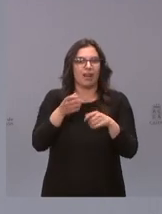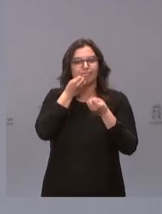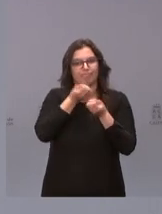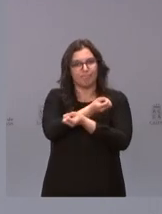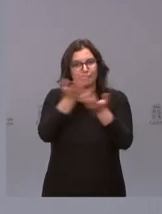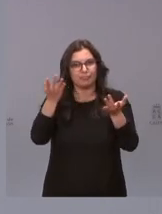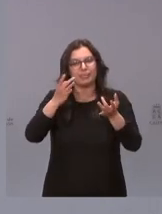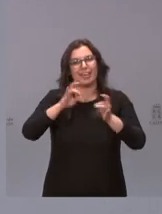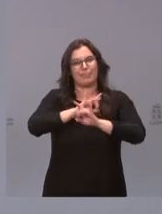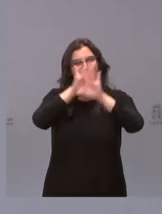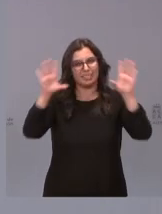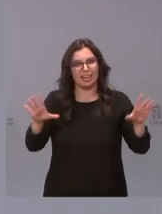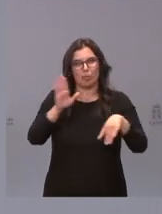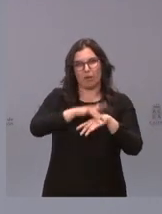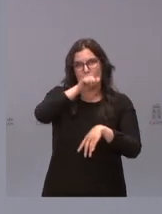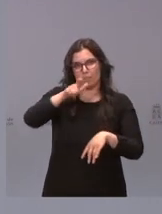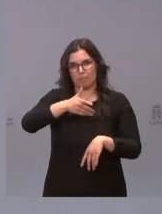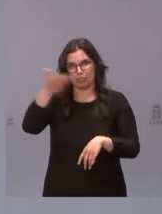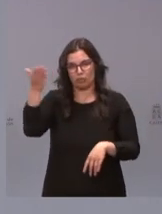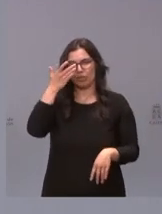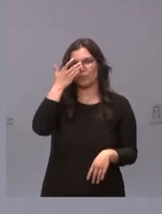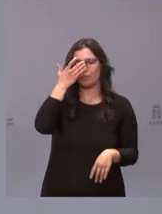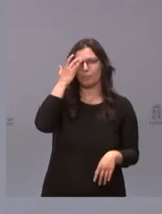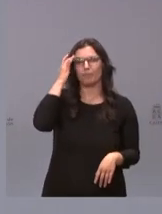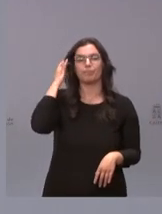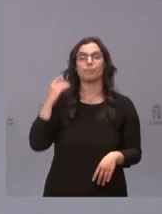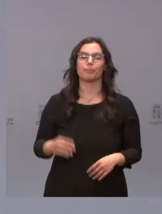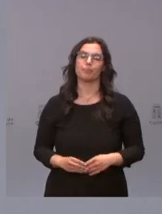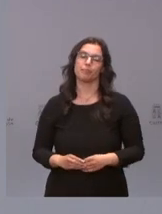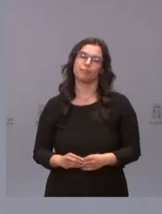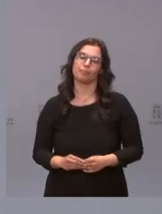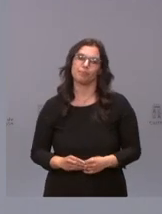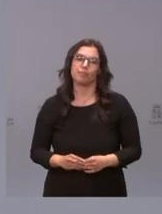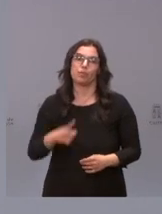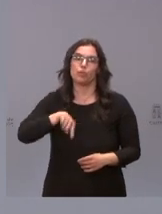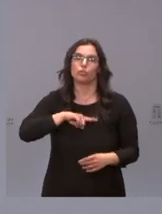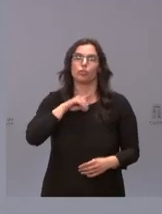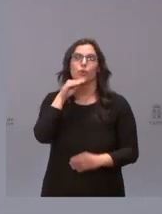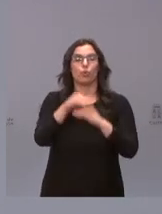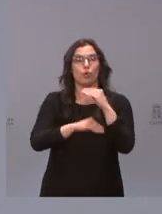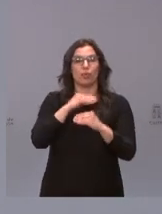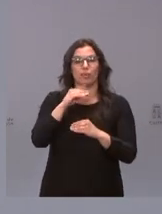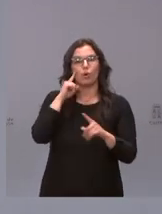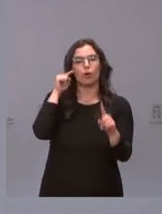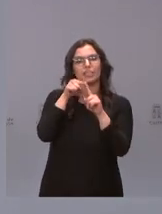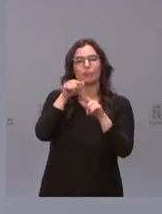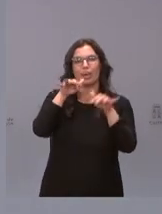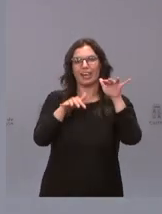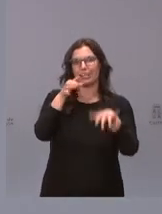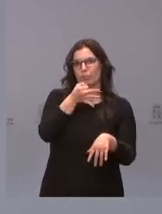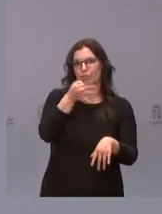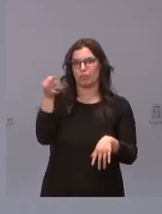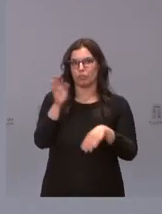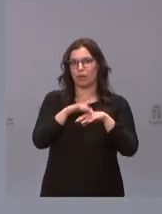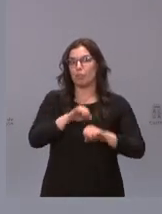a la población lo hacemos en ese afán de buscar el equilibrio perfecto en la protección de la vida y de la